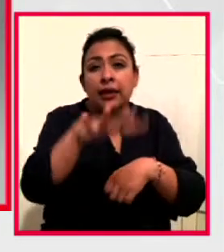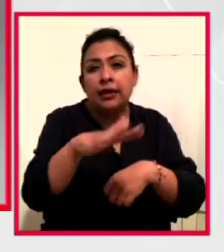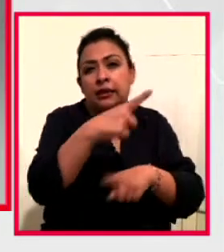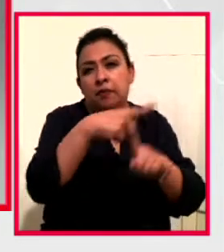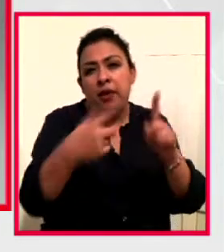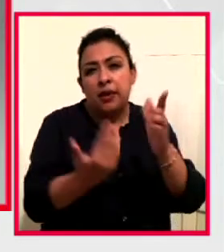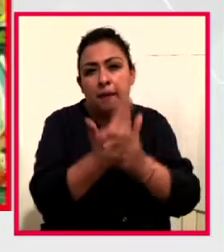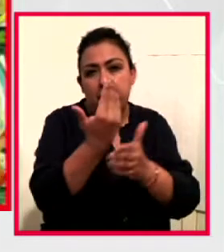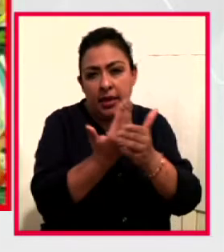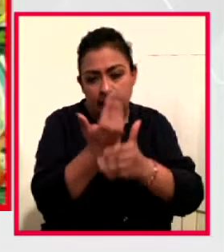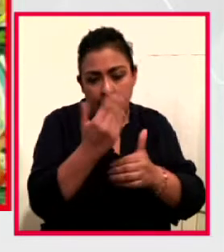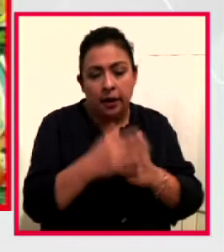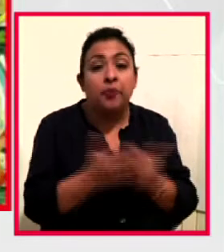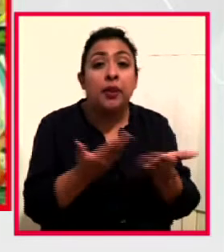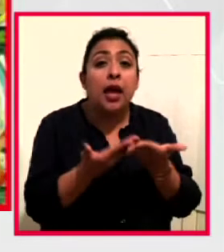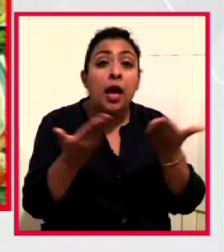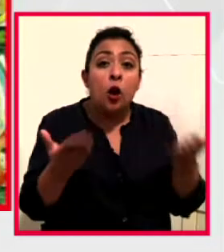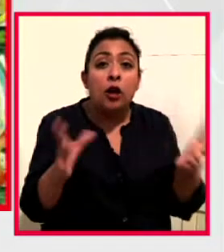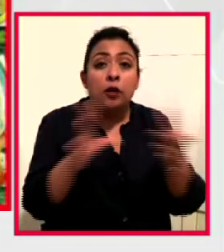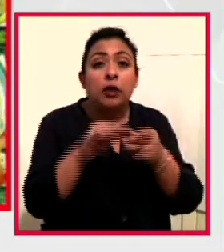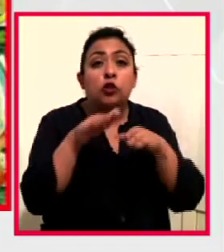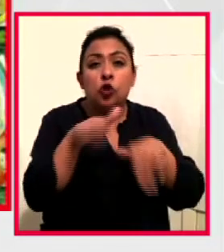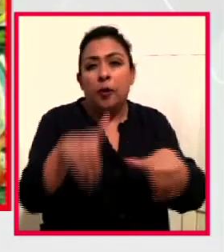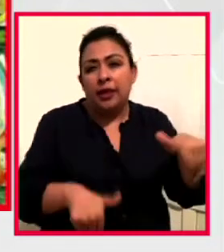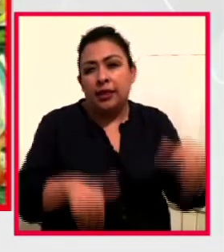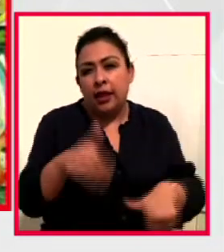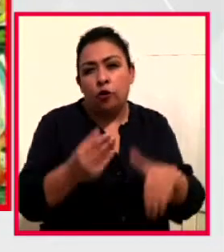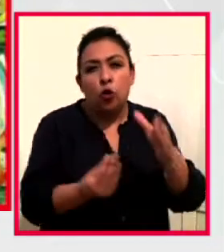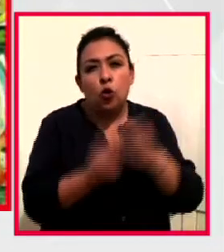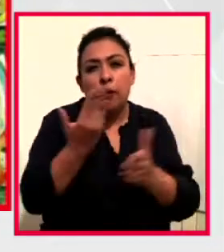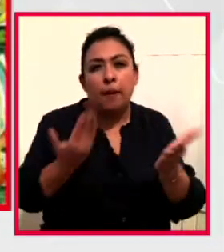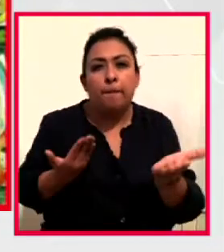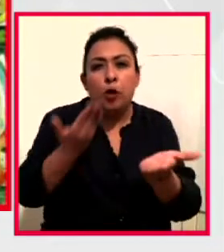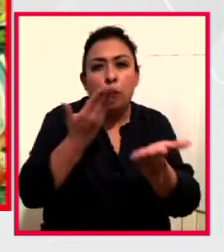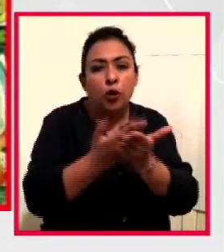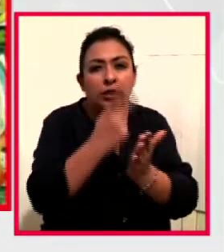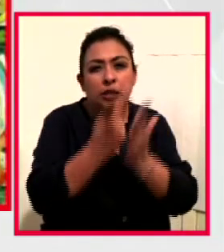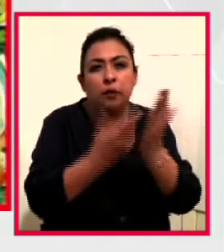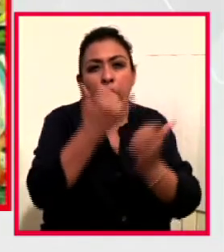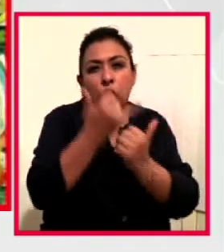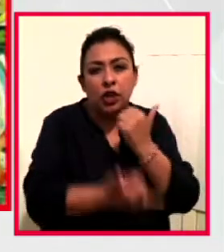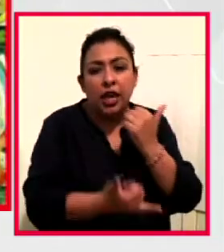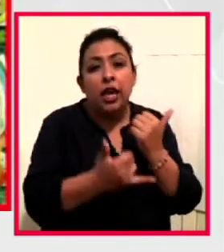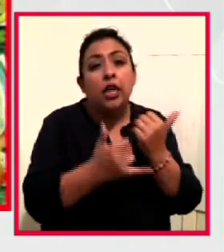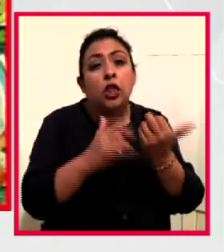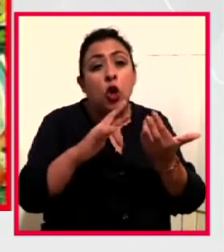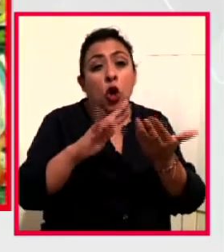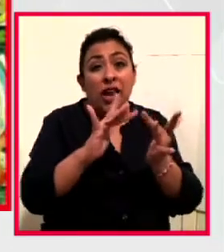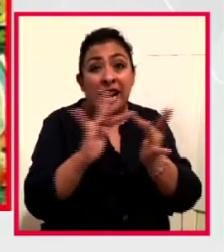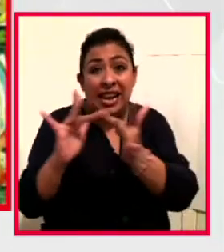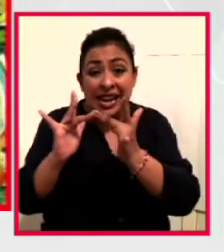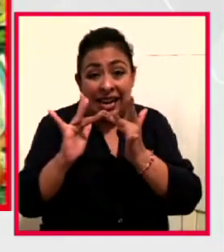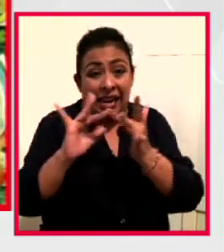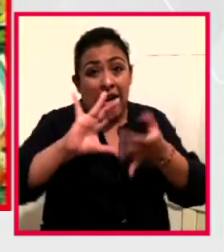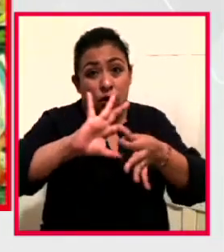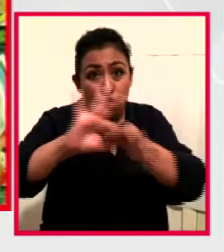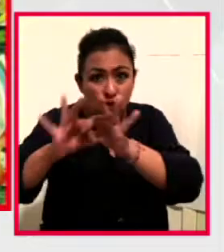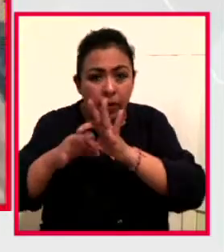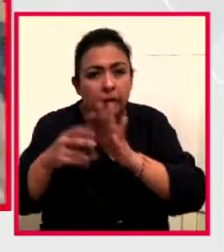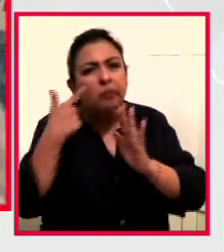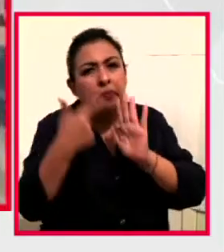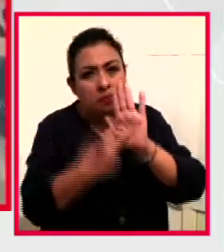mañana. Y ahora vamos a hablar de teatro con la nueva iniciativa del proyecto Tejiendo Redes. ¿De qué se trata? Descubramoslo.